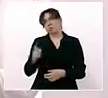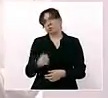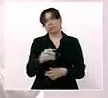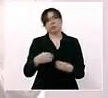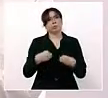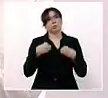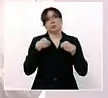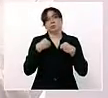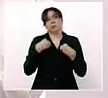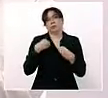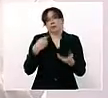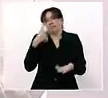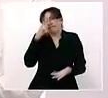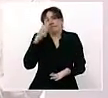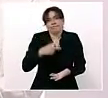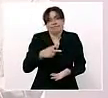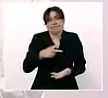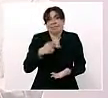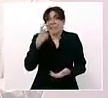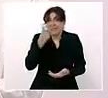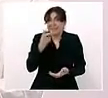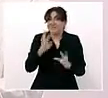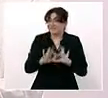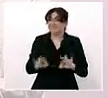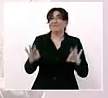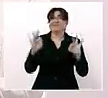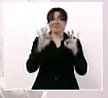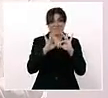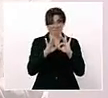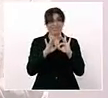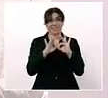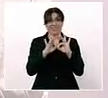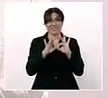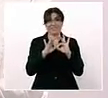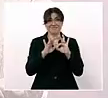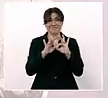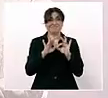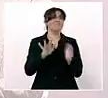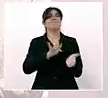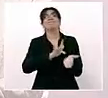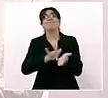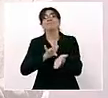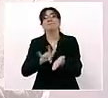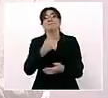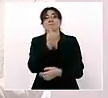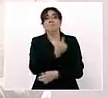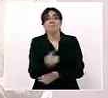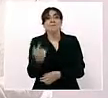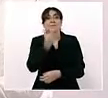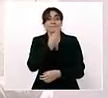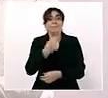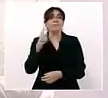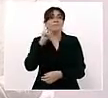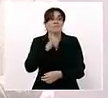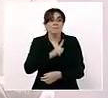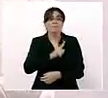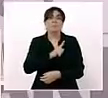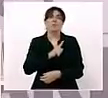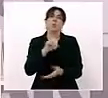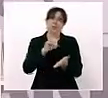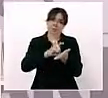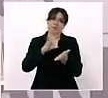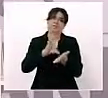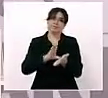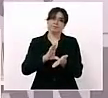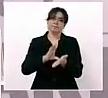fundamental al programa de apoyo a niñas y a niños con discapacidad. Esto nos